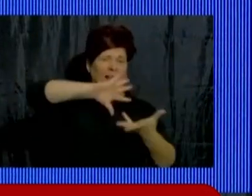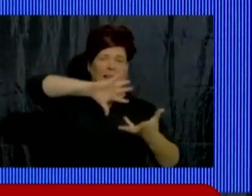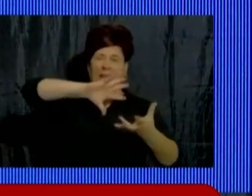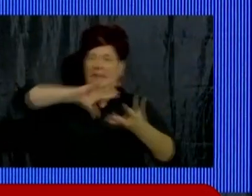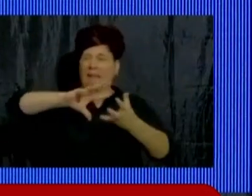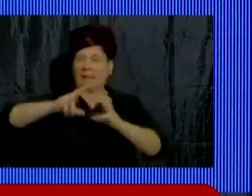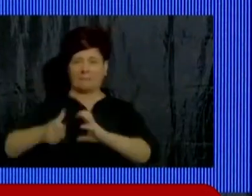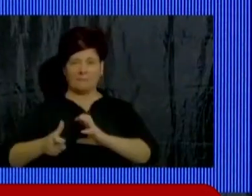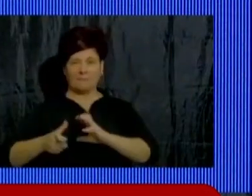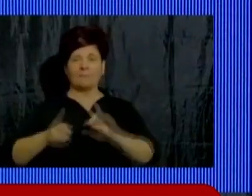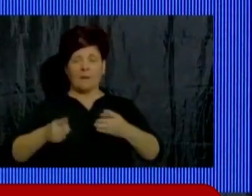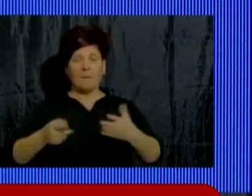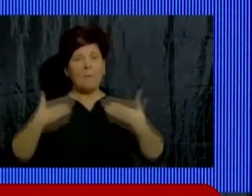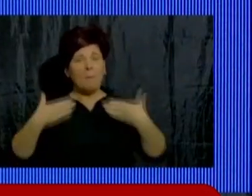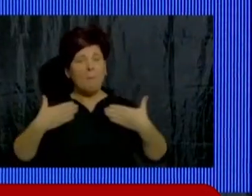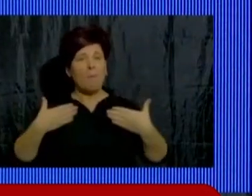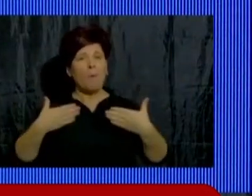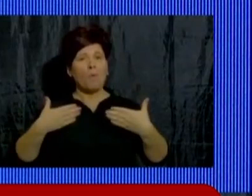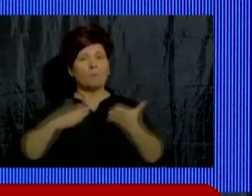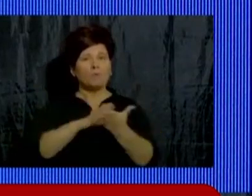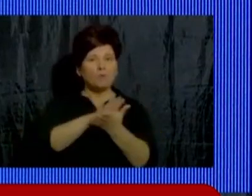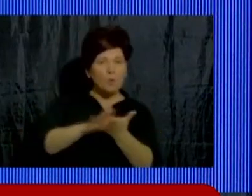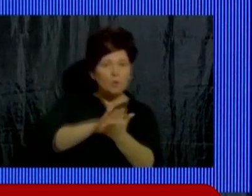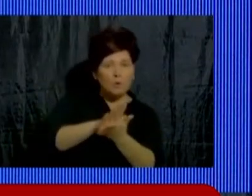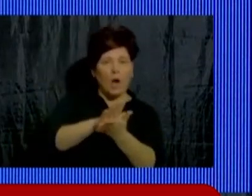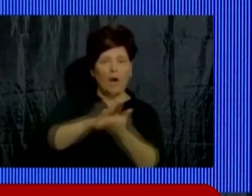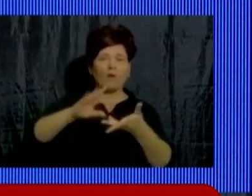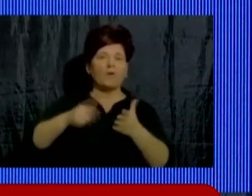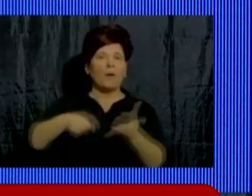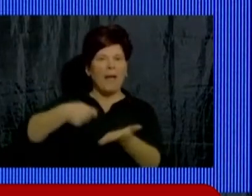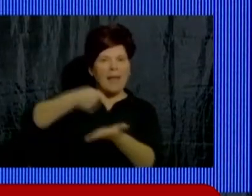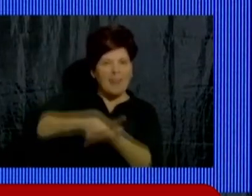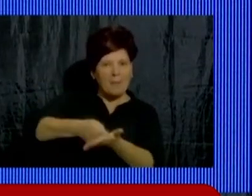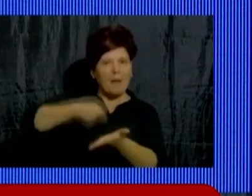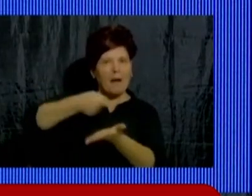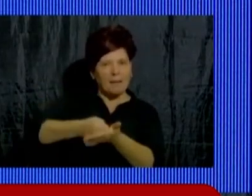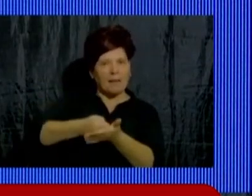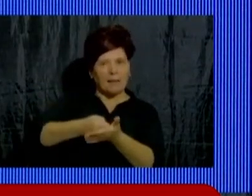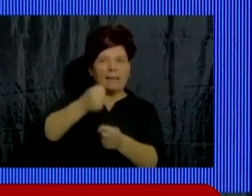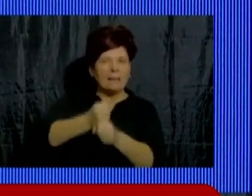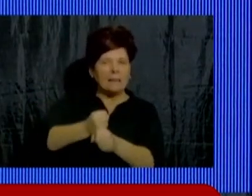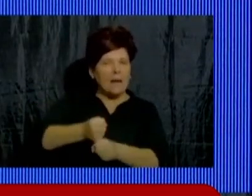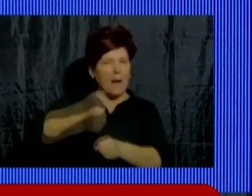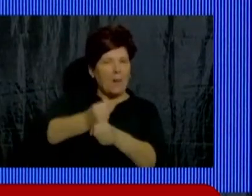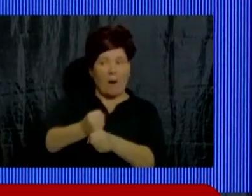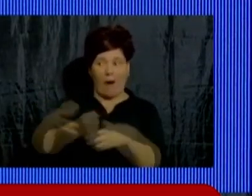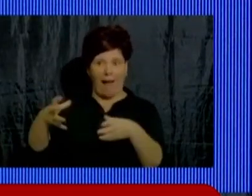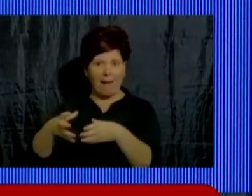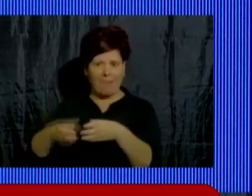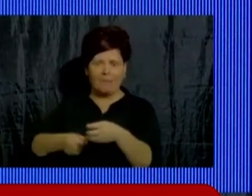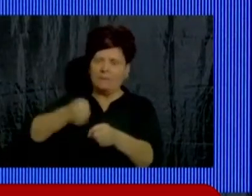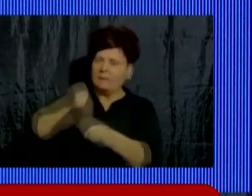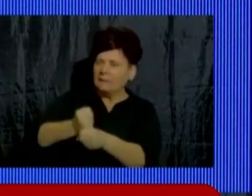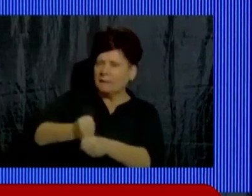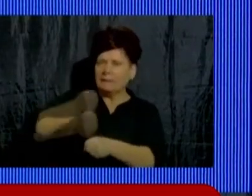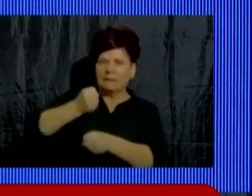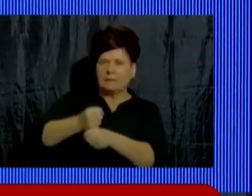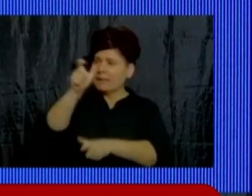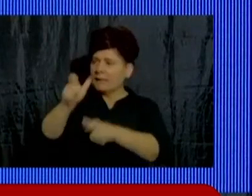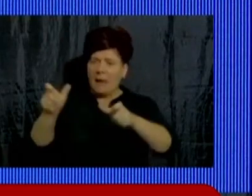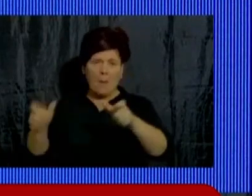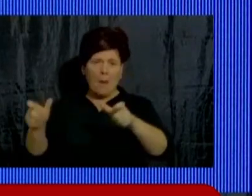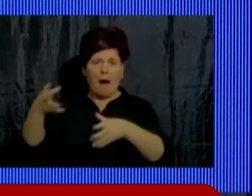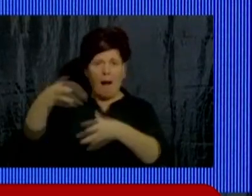y a los que pudimos hacerle frente reparando con inversión y con un gran trabajo de todo el equipo, de todos los trabajadores y trabajadoras de la